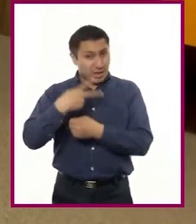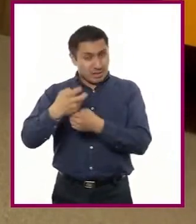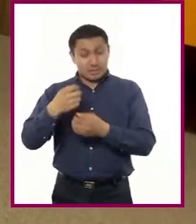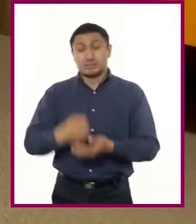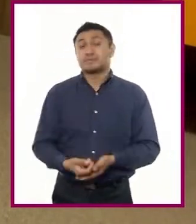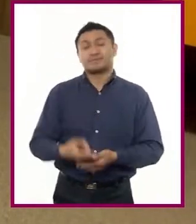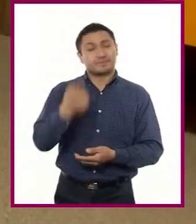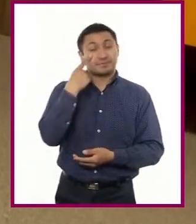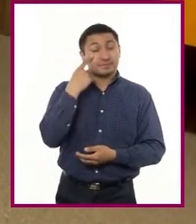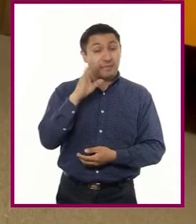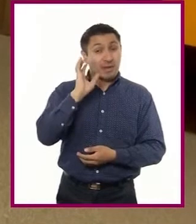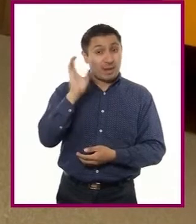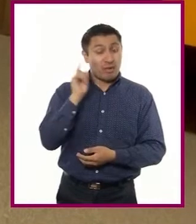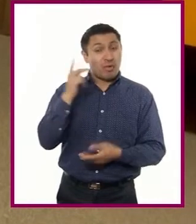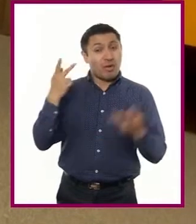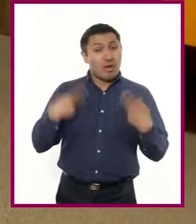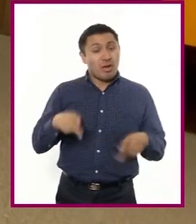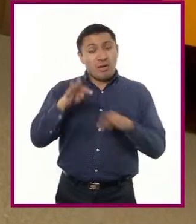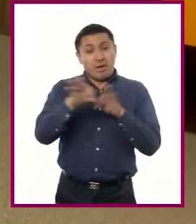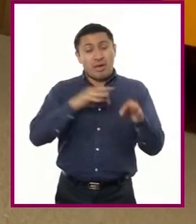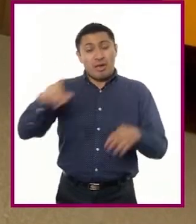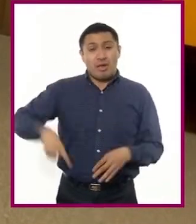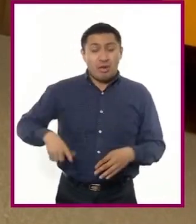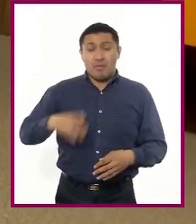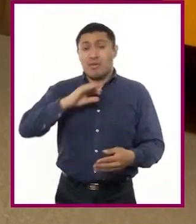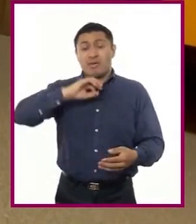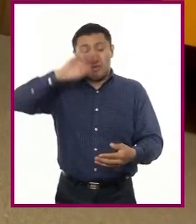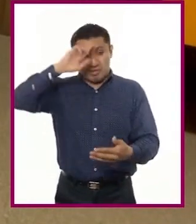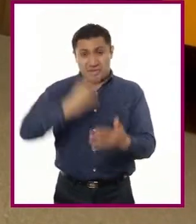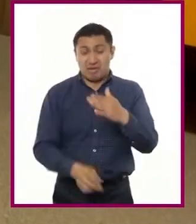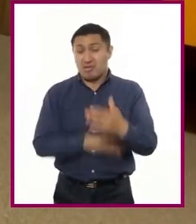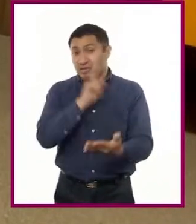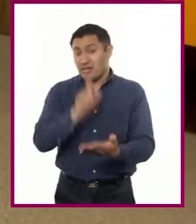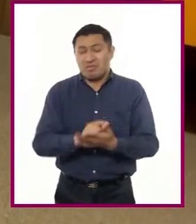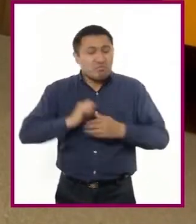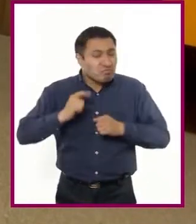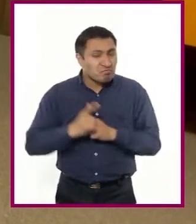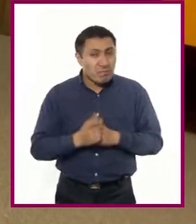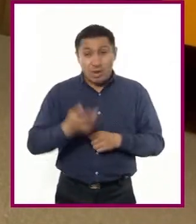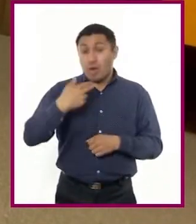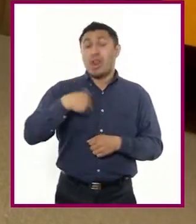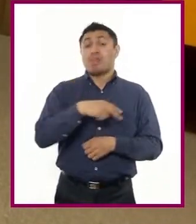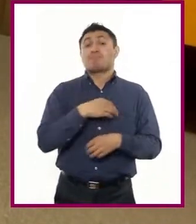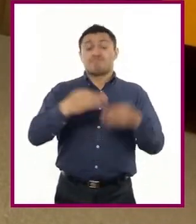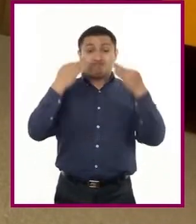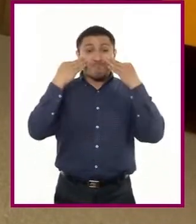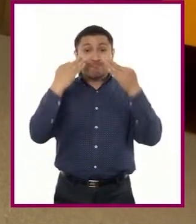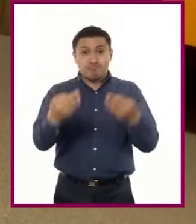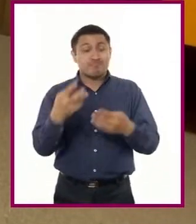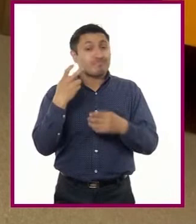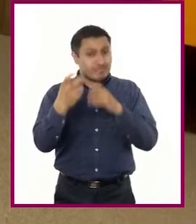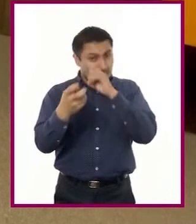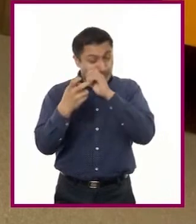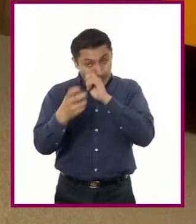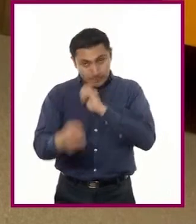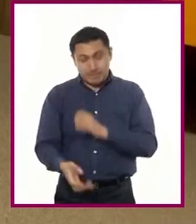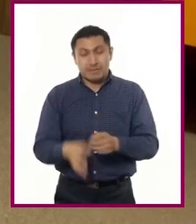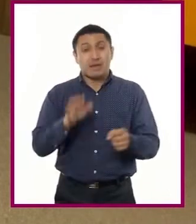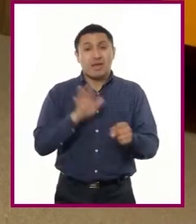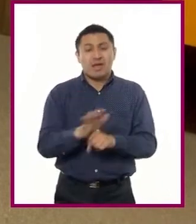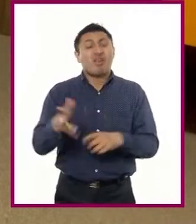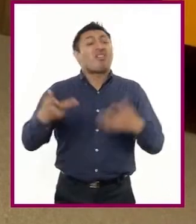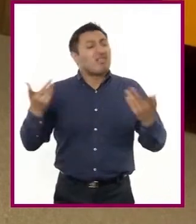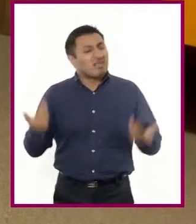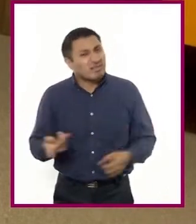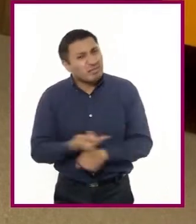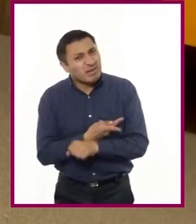cuando un servidor público comete una conducta irregular y somos testigos o afectados por esta conducta, lo que procede